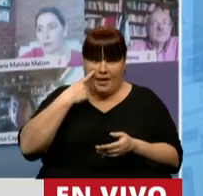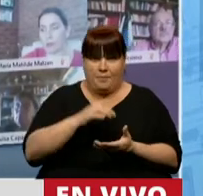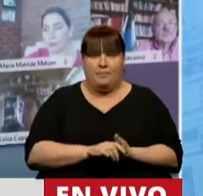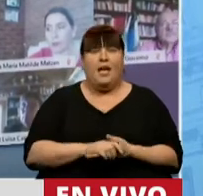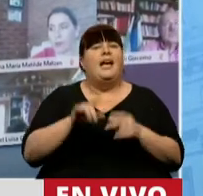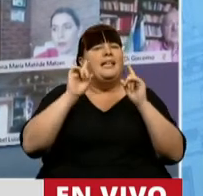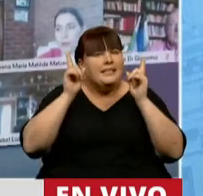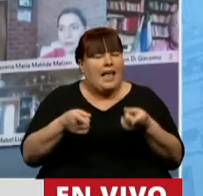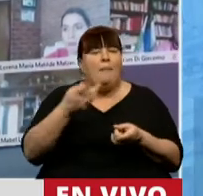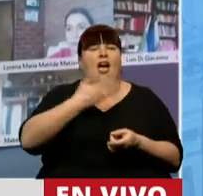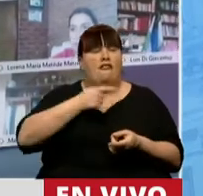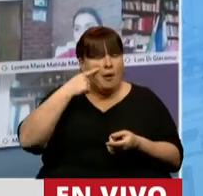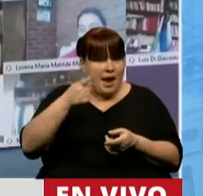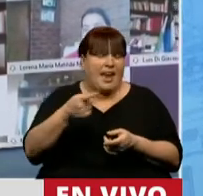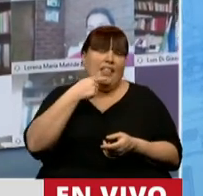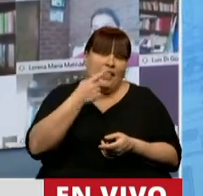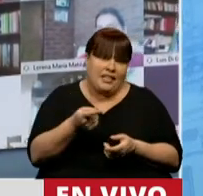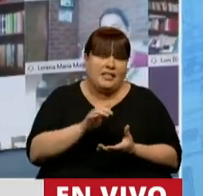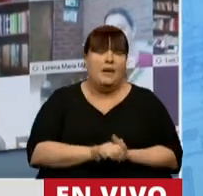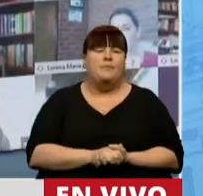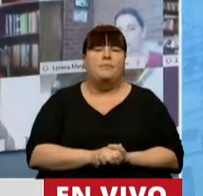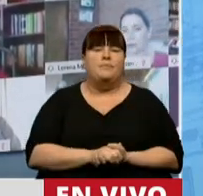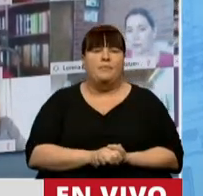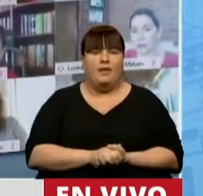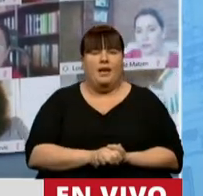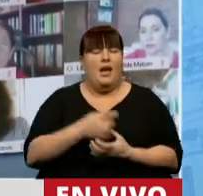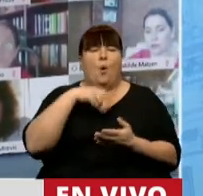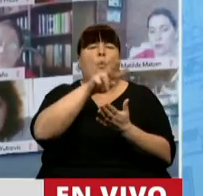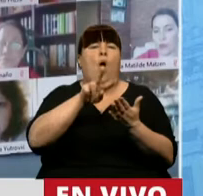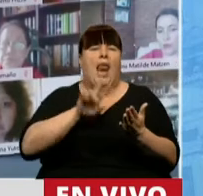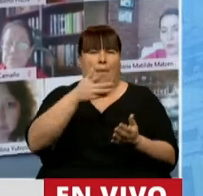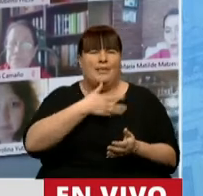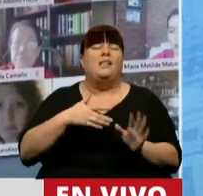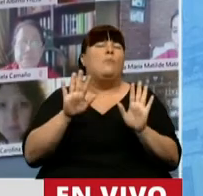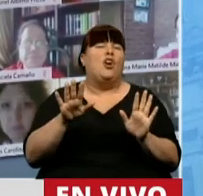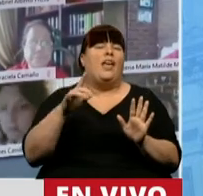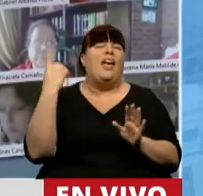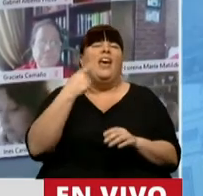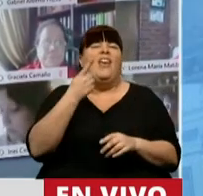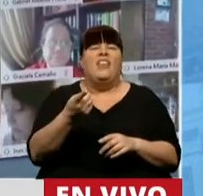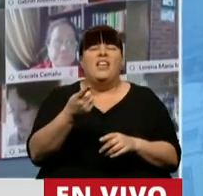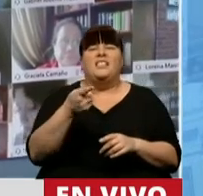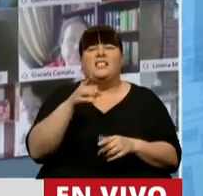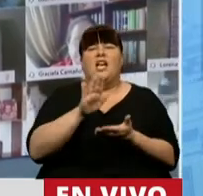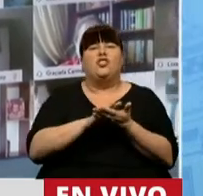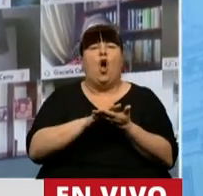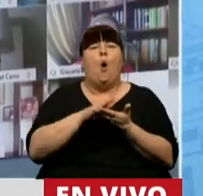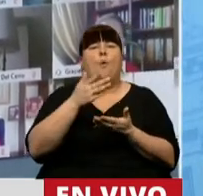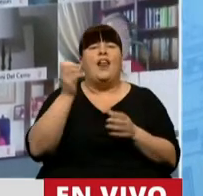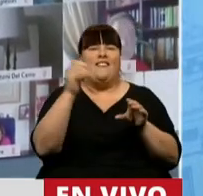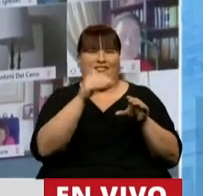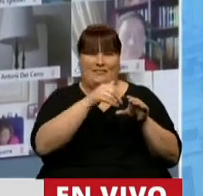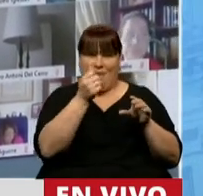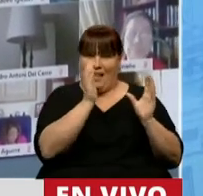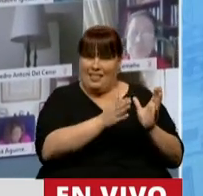que también establecía y argumentaba, le leo esto, Presidente, porque se dijo lo siguiente con respecto al Fondo de